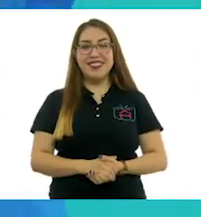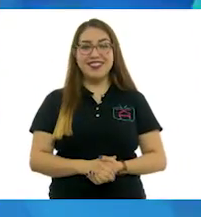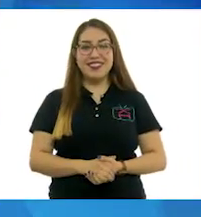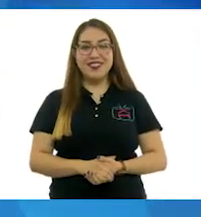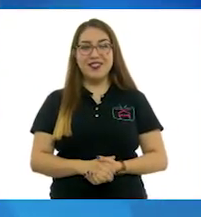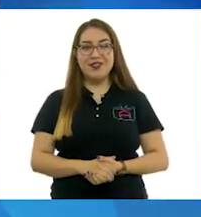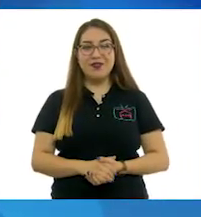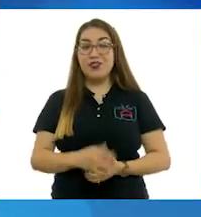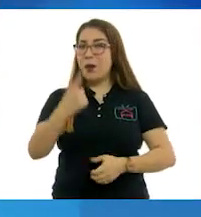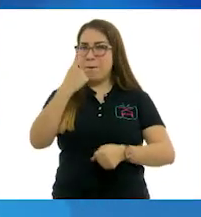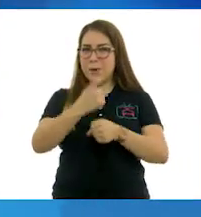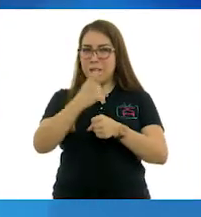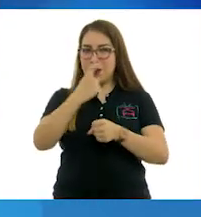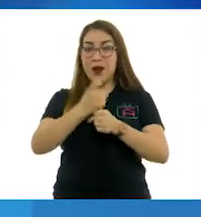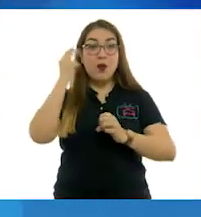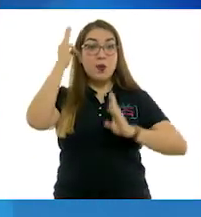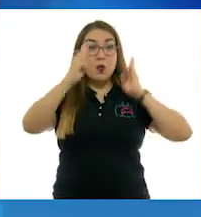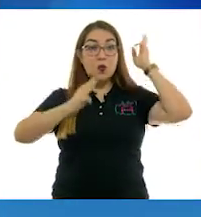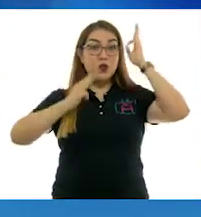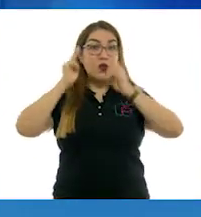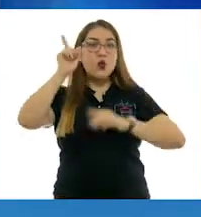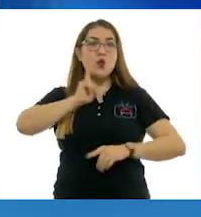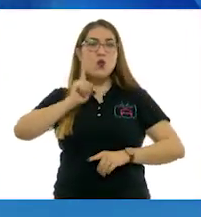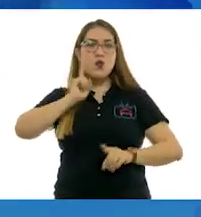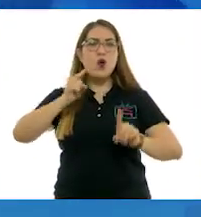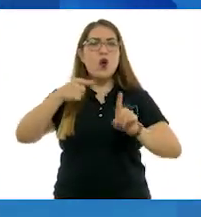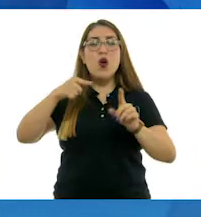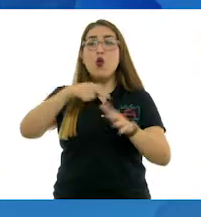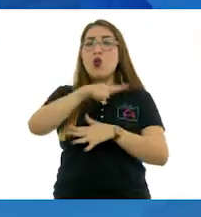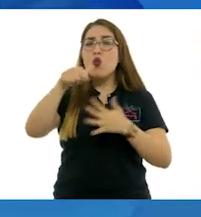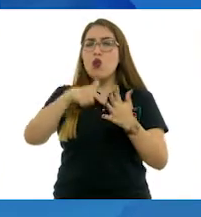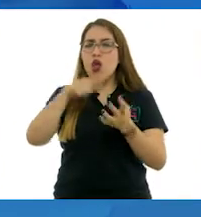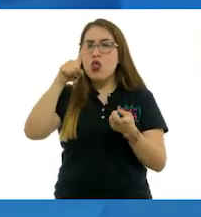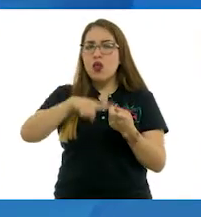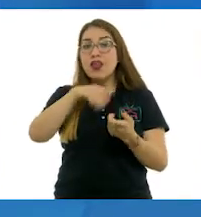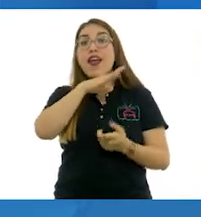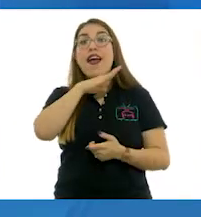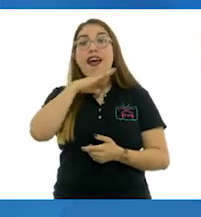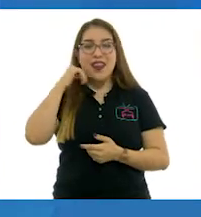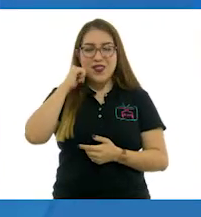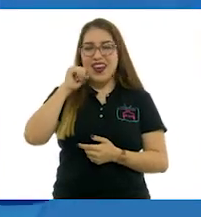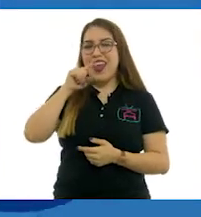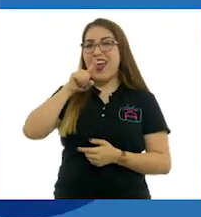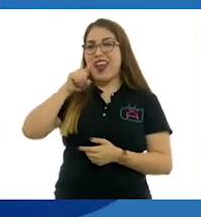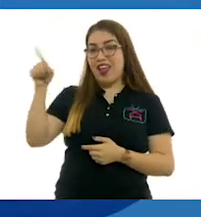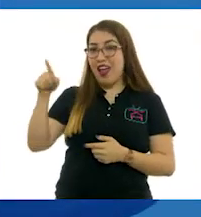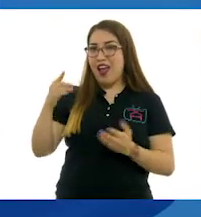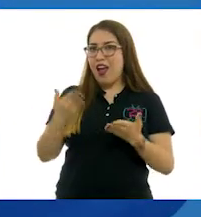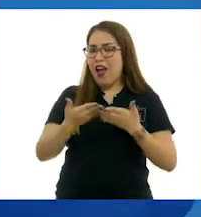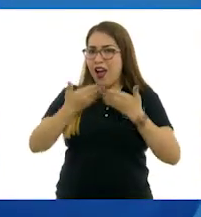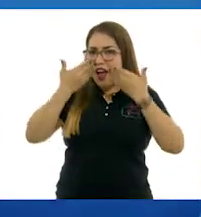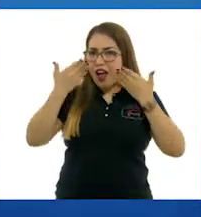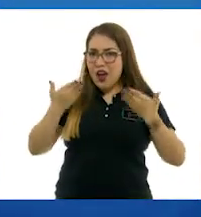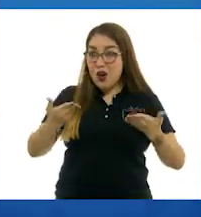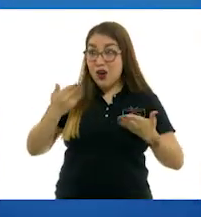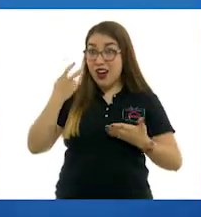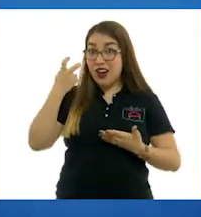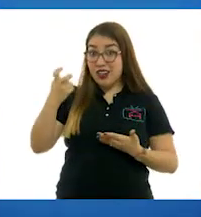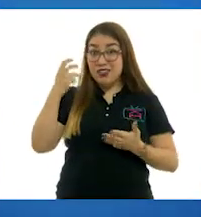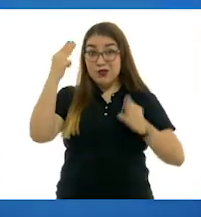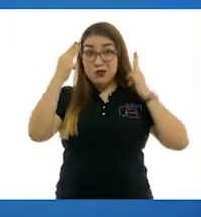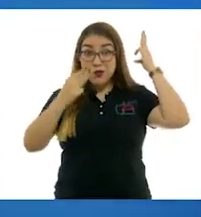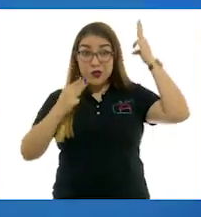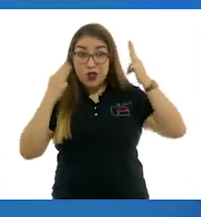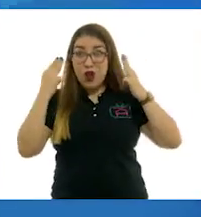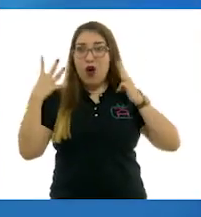El primer Museo de la Mujer se creó en Alemania en 1981 y actualmente hay decenas de espacios similares